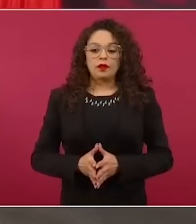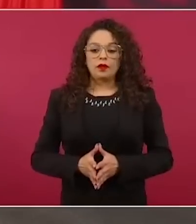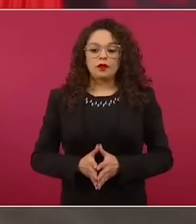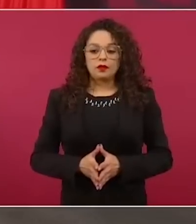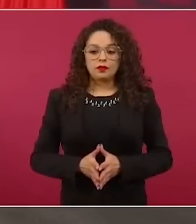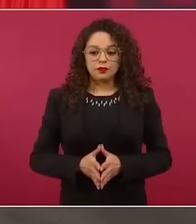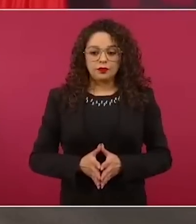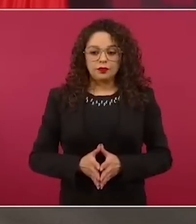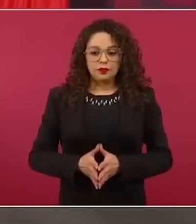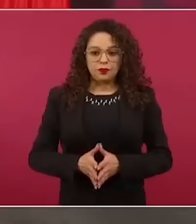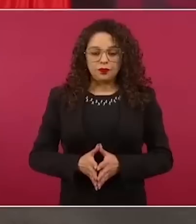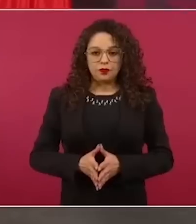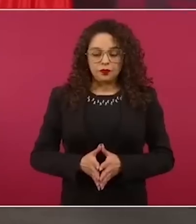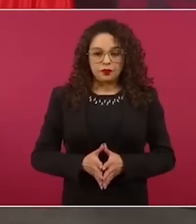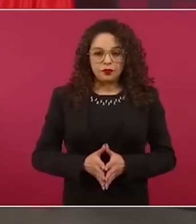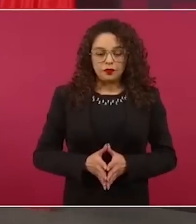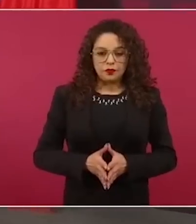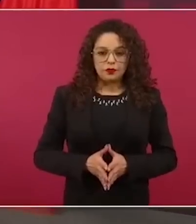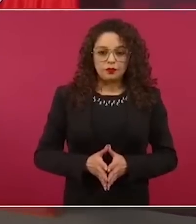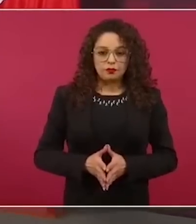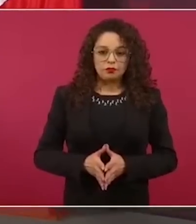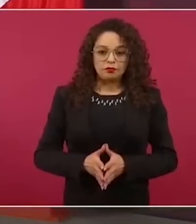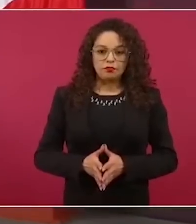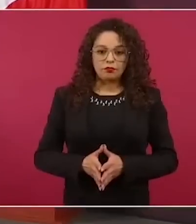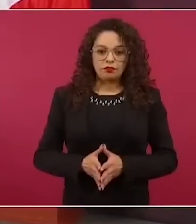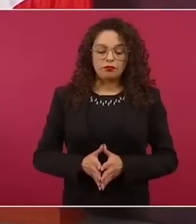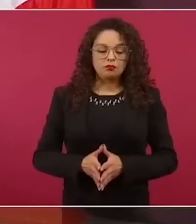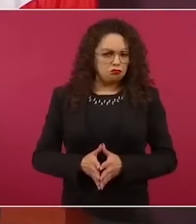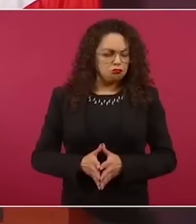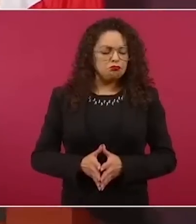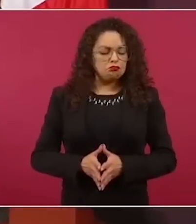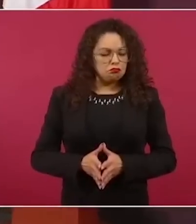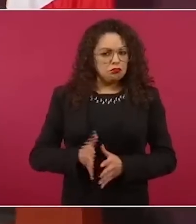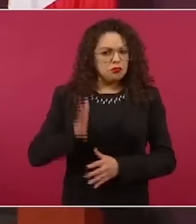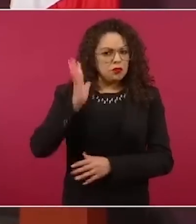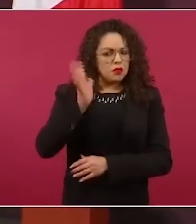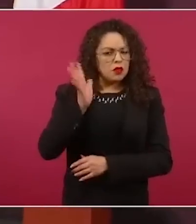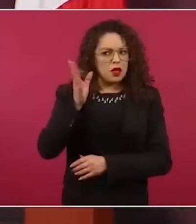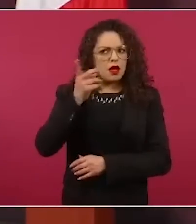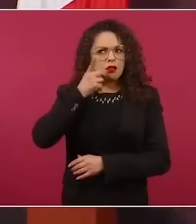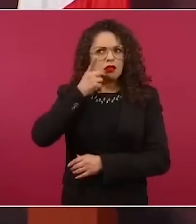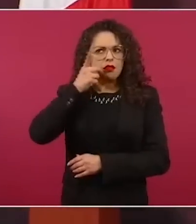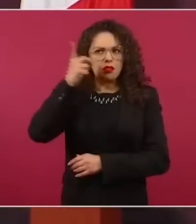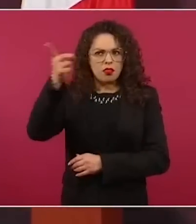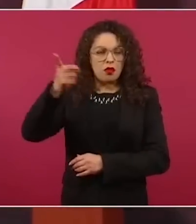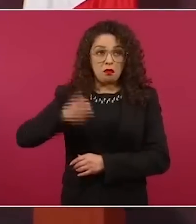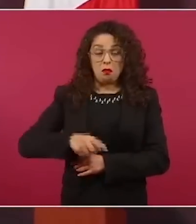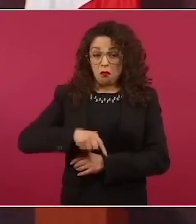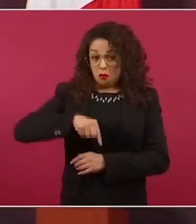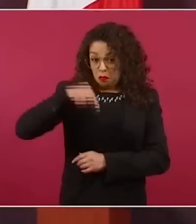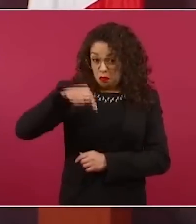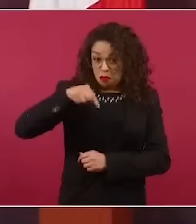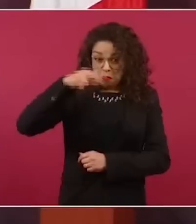que no hay en México ninguna